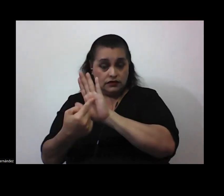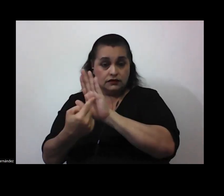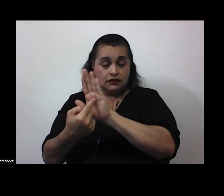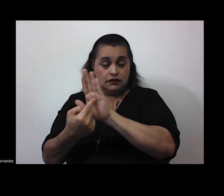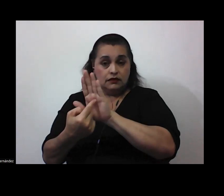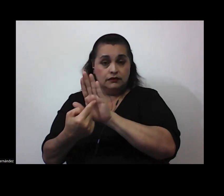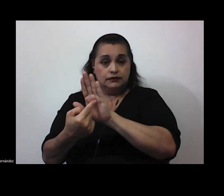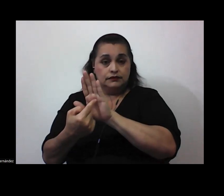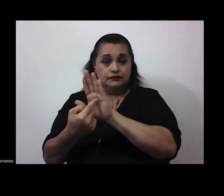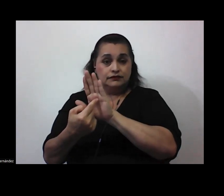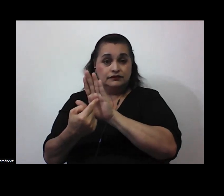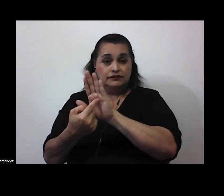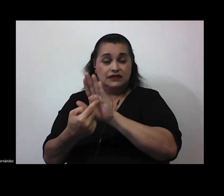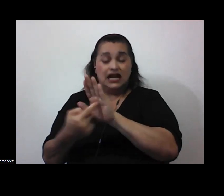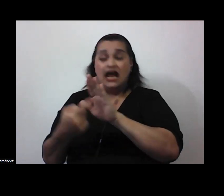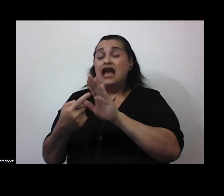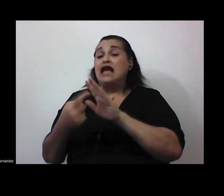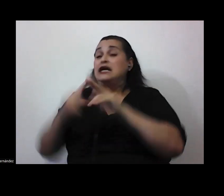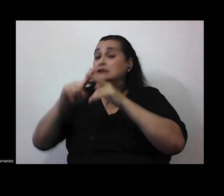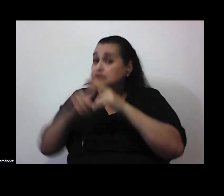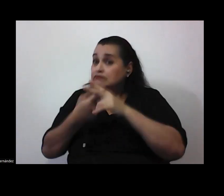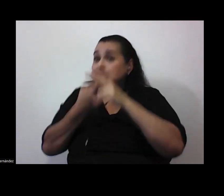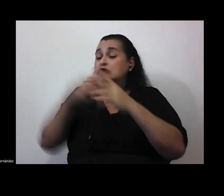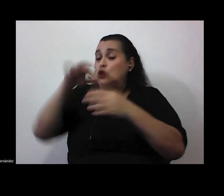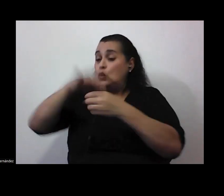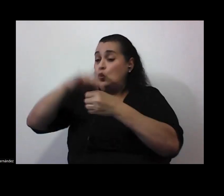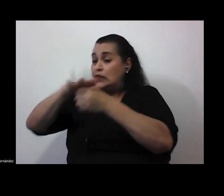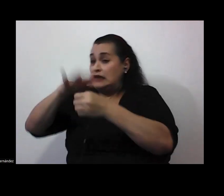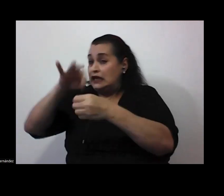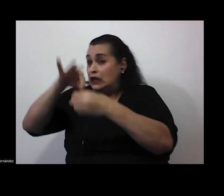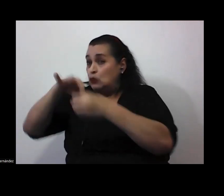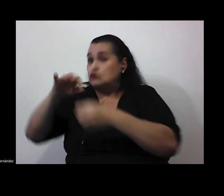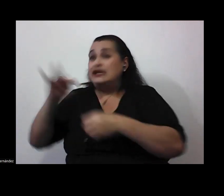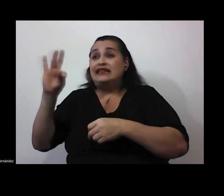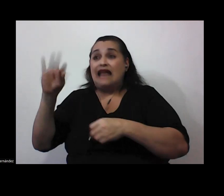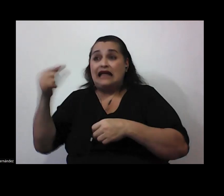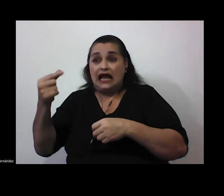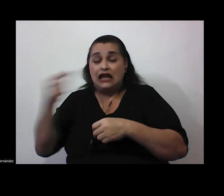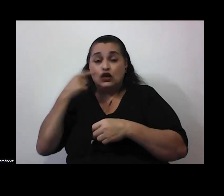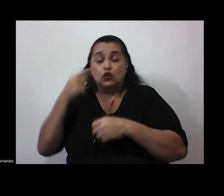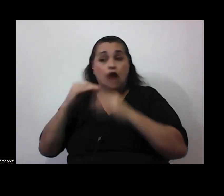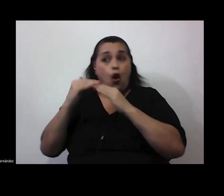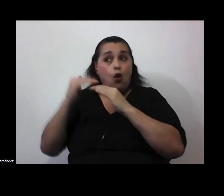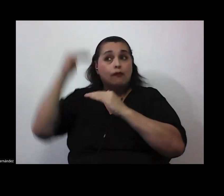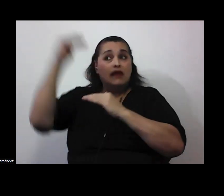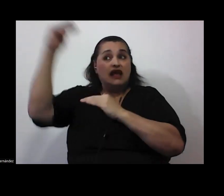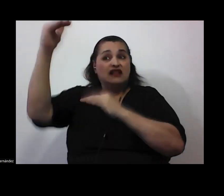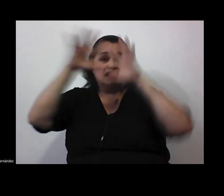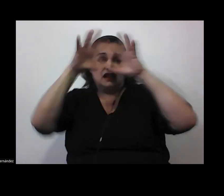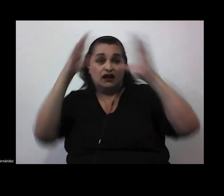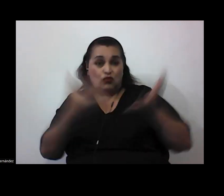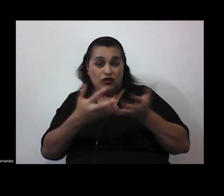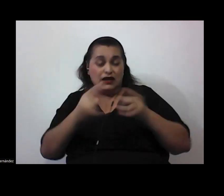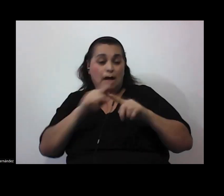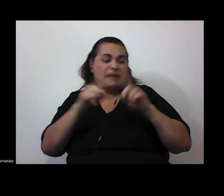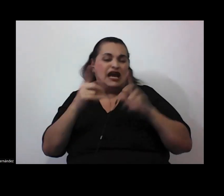la introducción de cultivos transgénicos aumentó el rendimiento general a nivel país pero que arruinó económicamente a pequeños